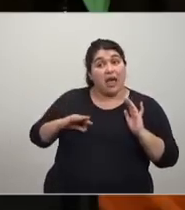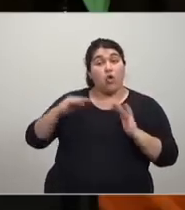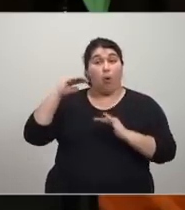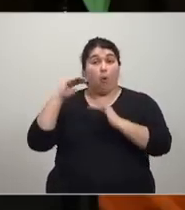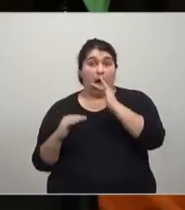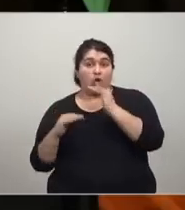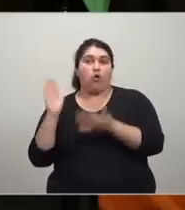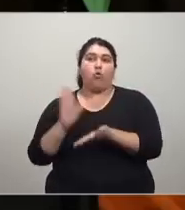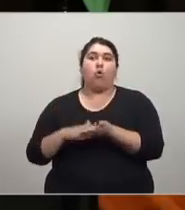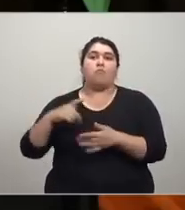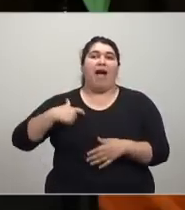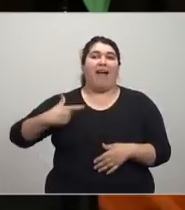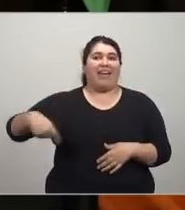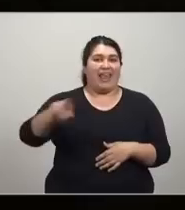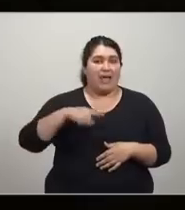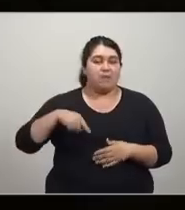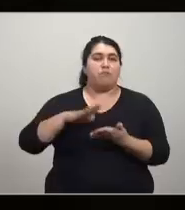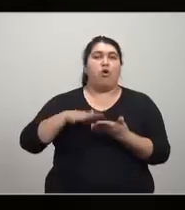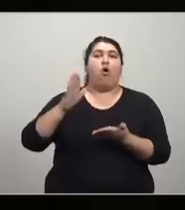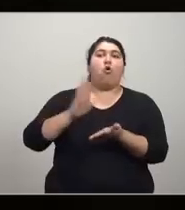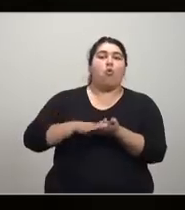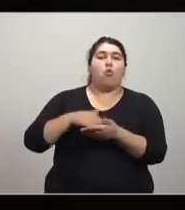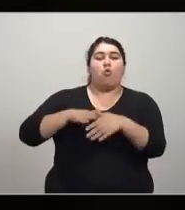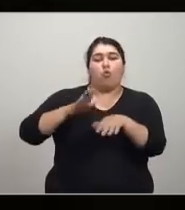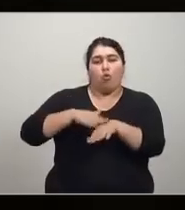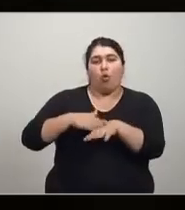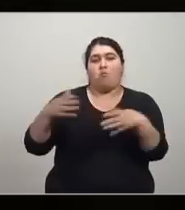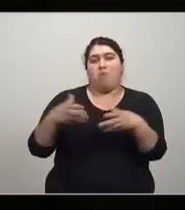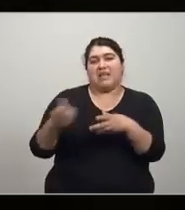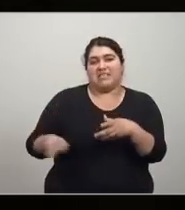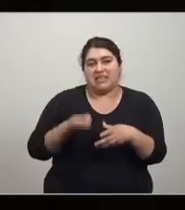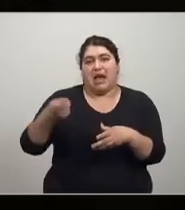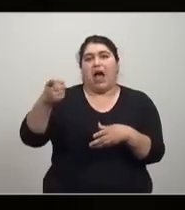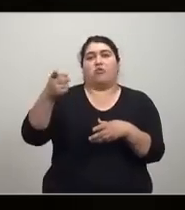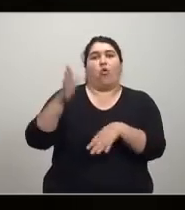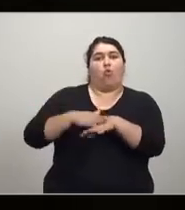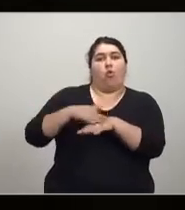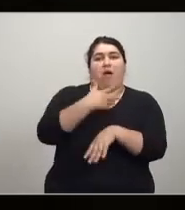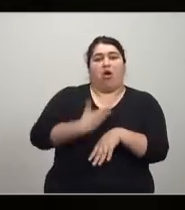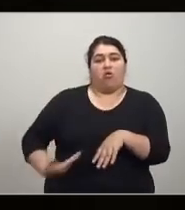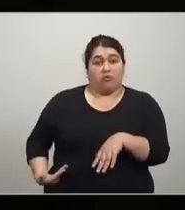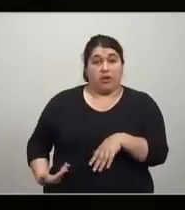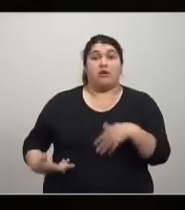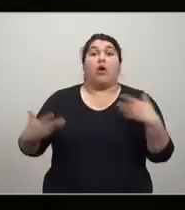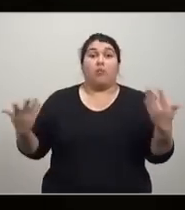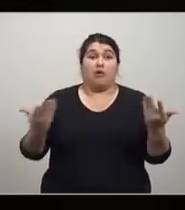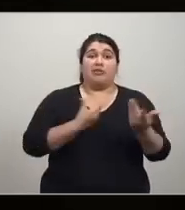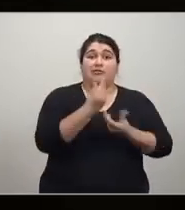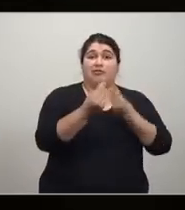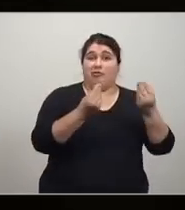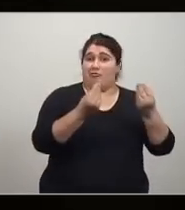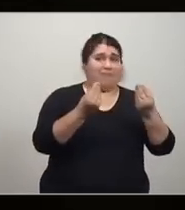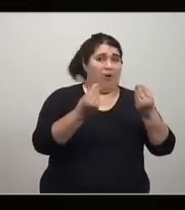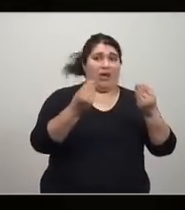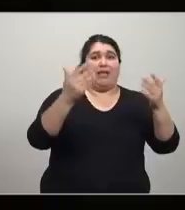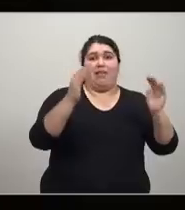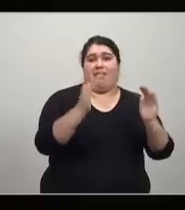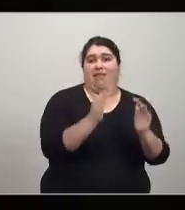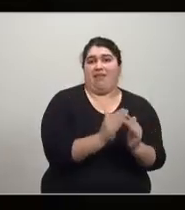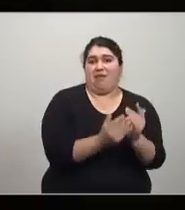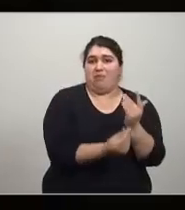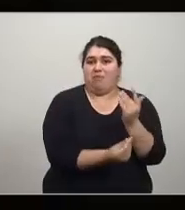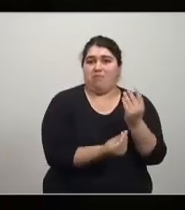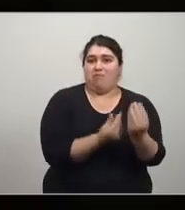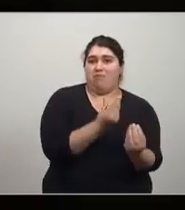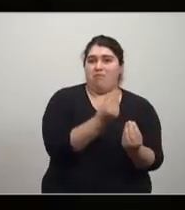por culpa de los gremios, por culpa de los sindicatos y alguna vez es por culpa del Estado y por eso hay desempleo, entonces la culpa de las víctimas. No hay desempleo por ellos,